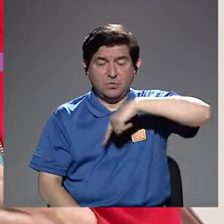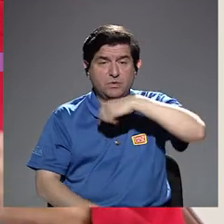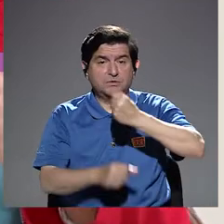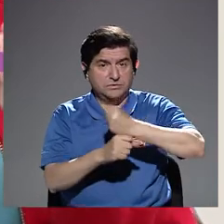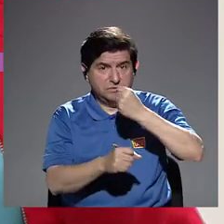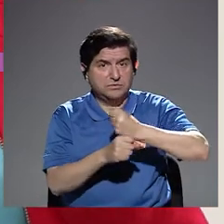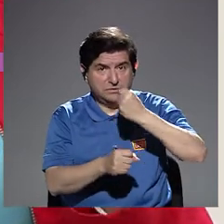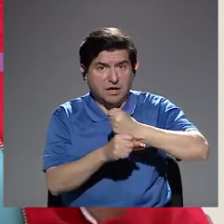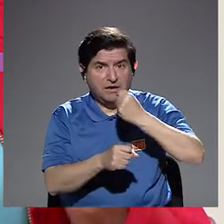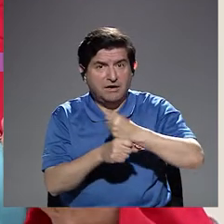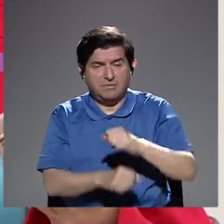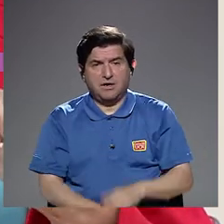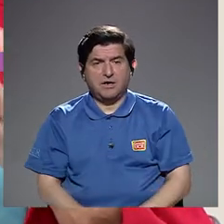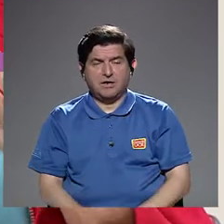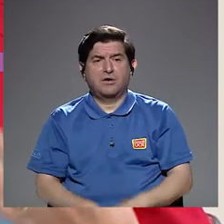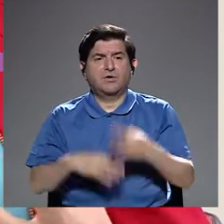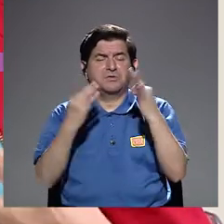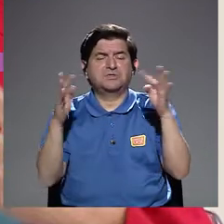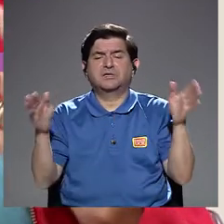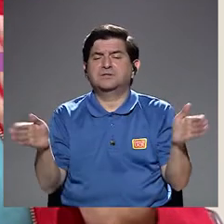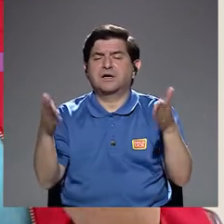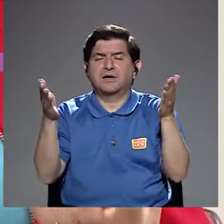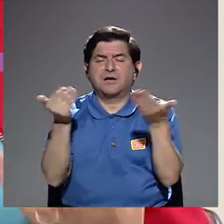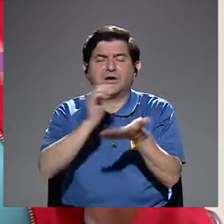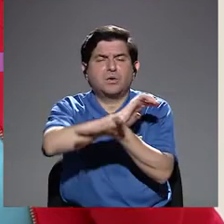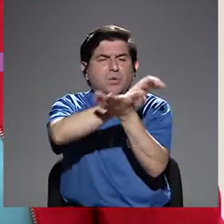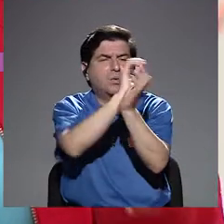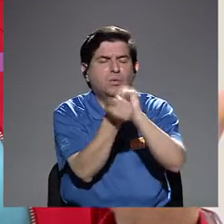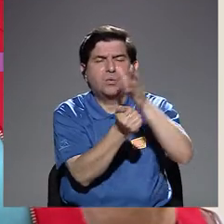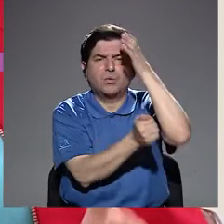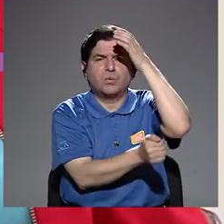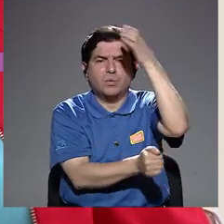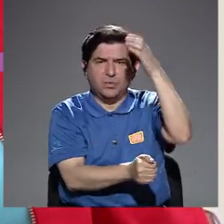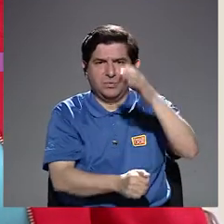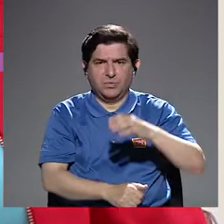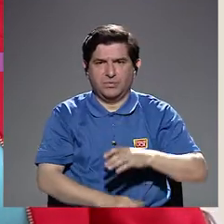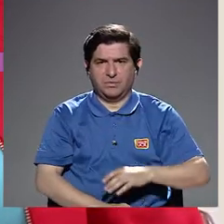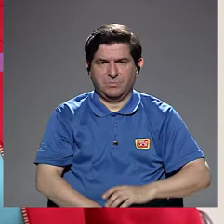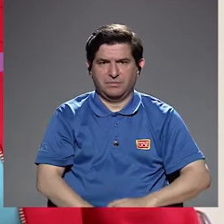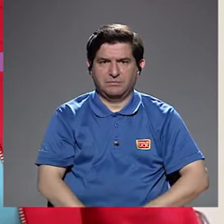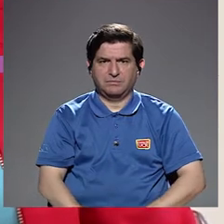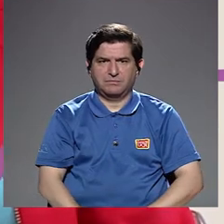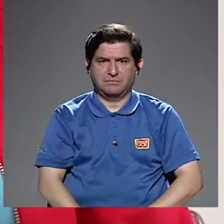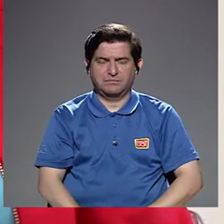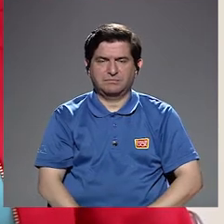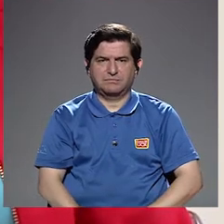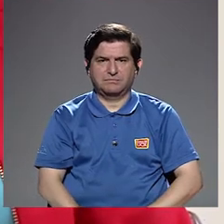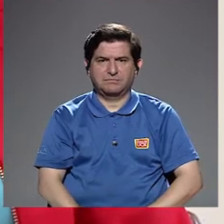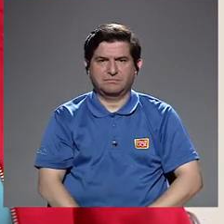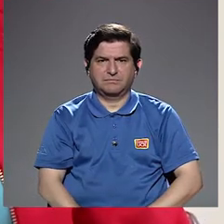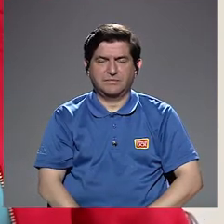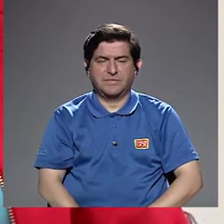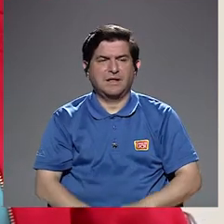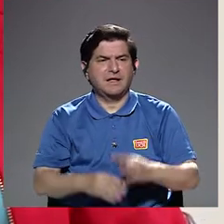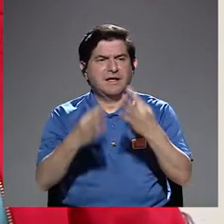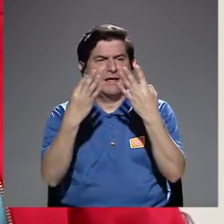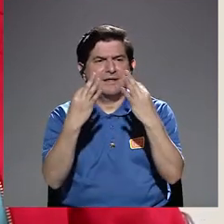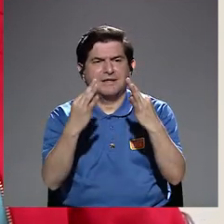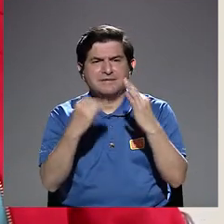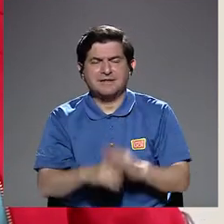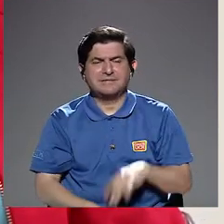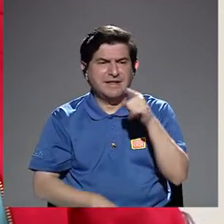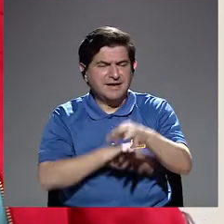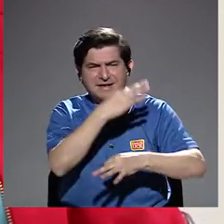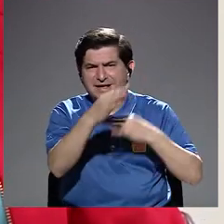siempre de hacer promoción, de hacer cambio cultural que legitima este